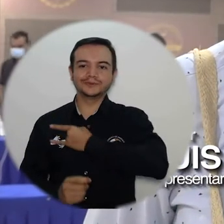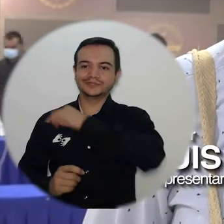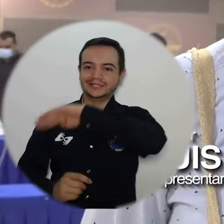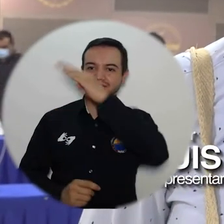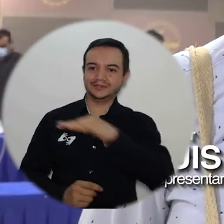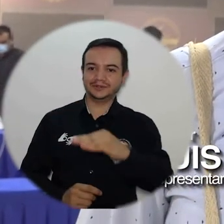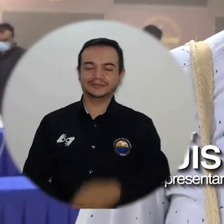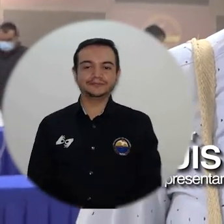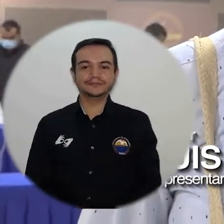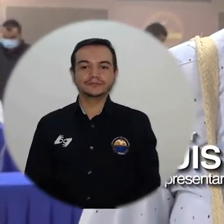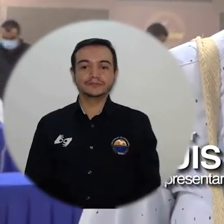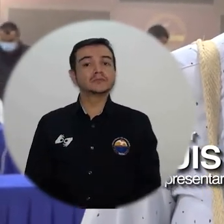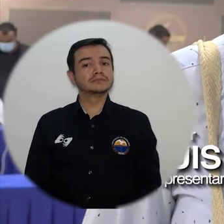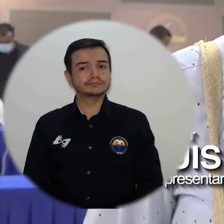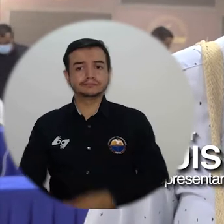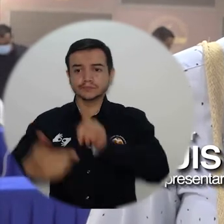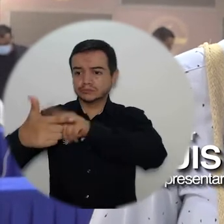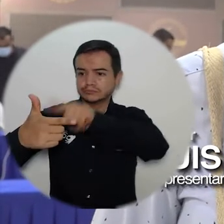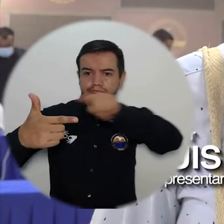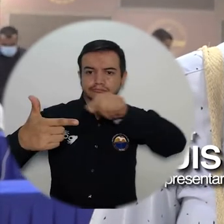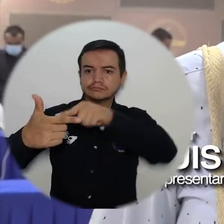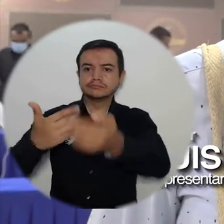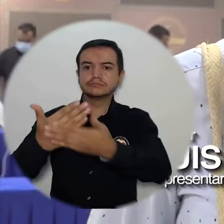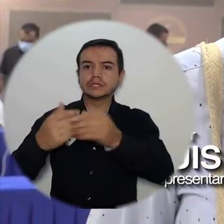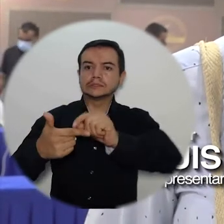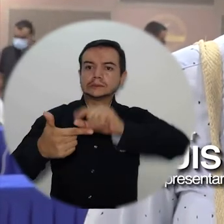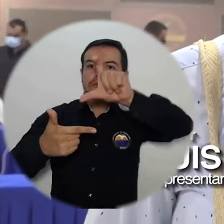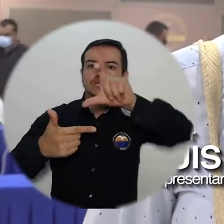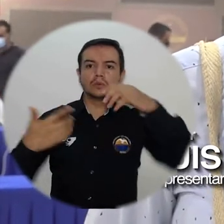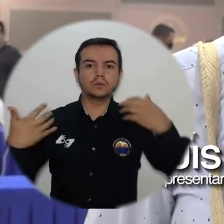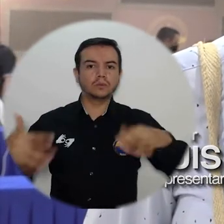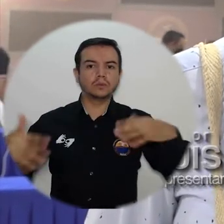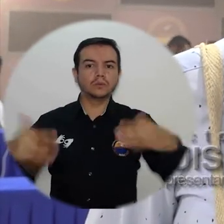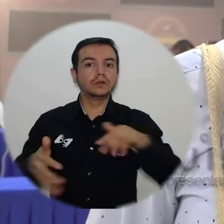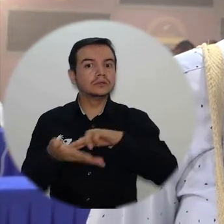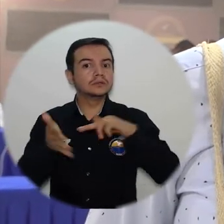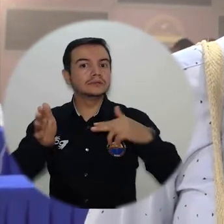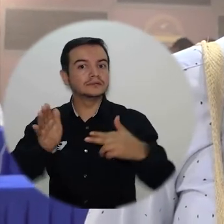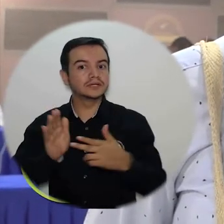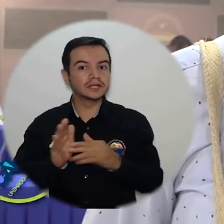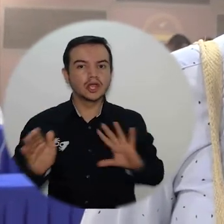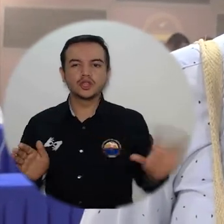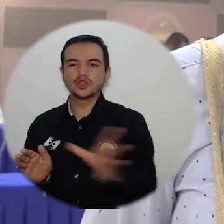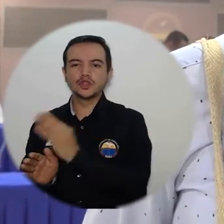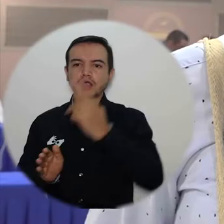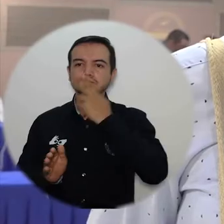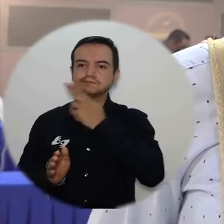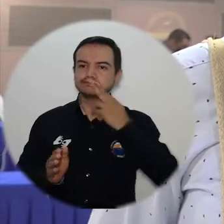porcentajes han sido muy altos, eso quiere decir que todos estamos comprometidos por la